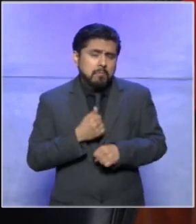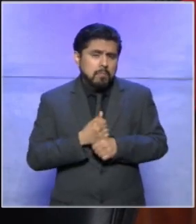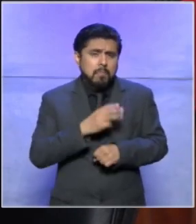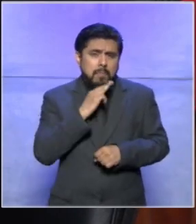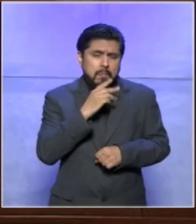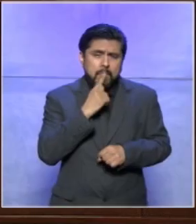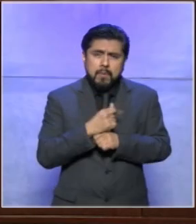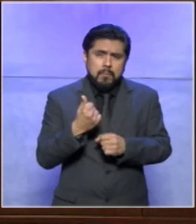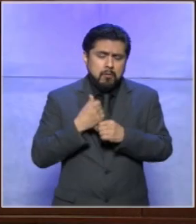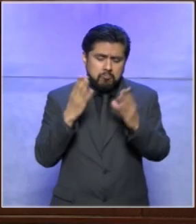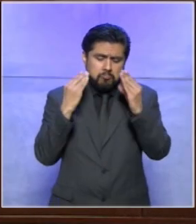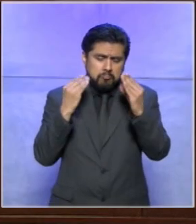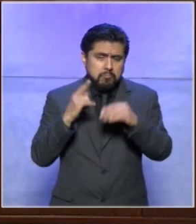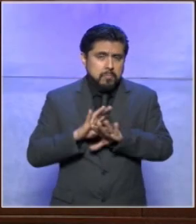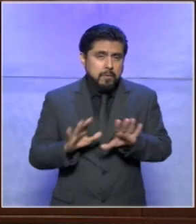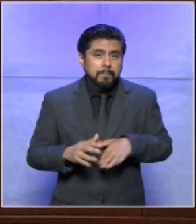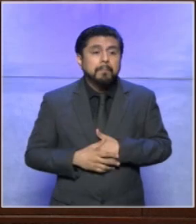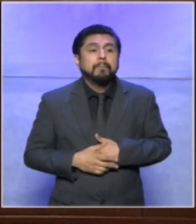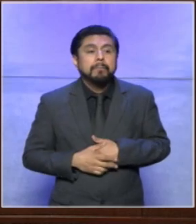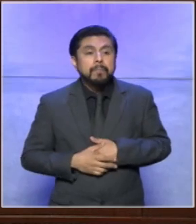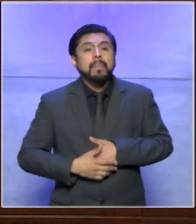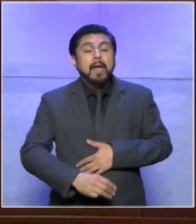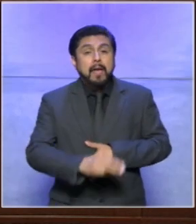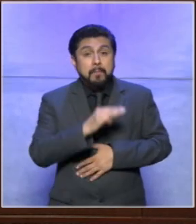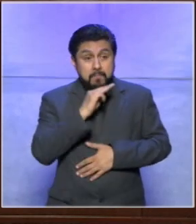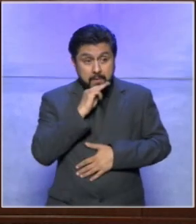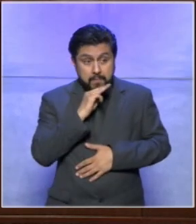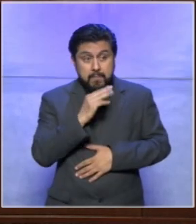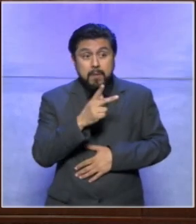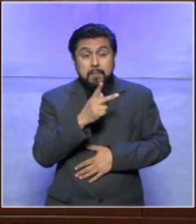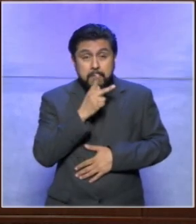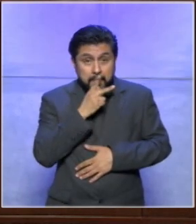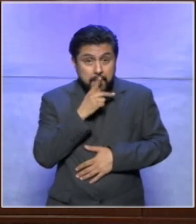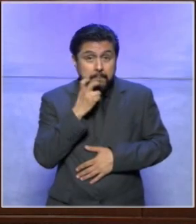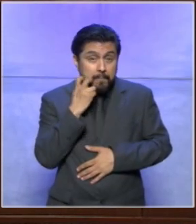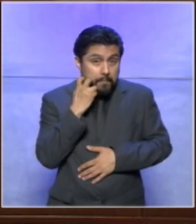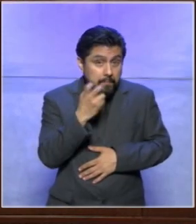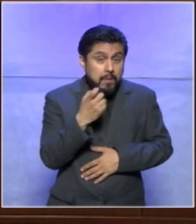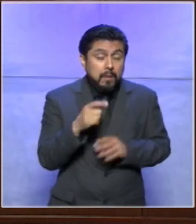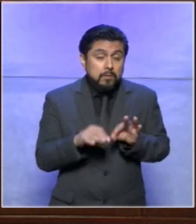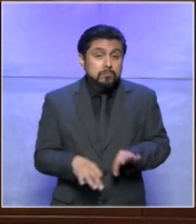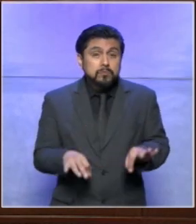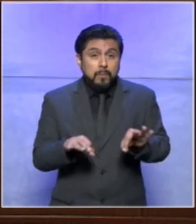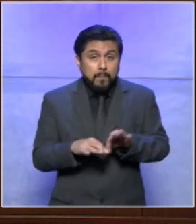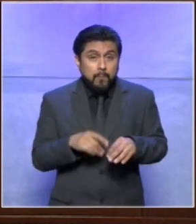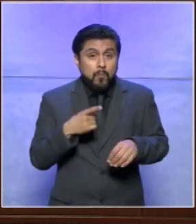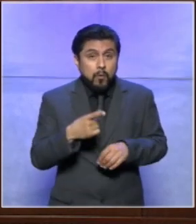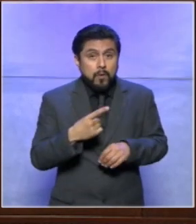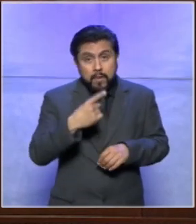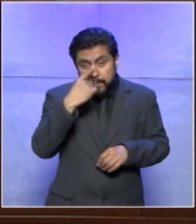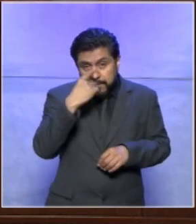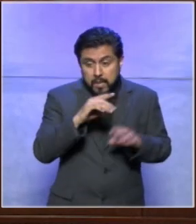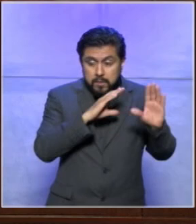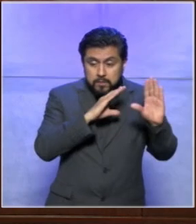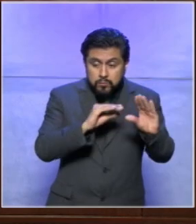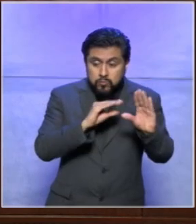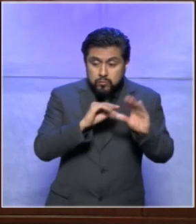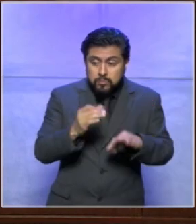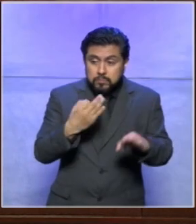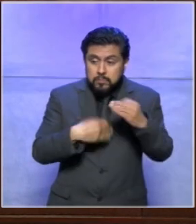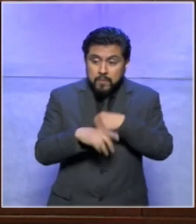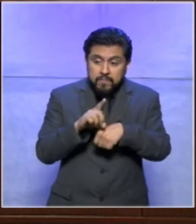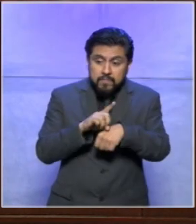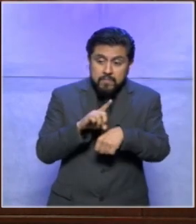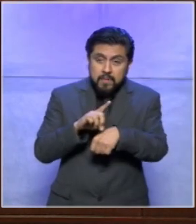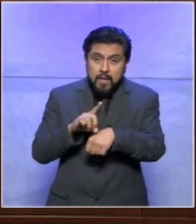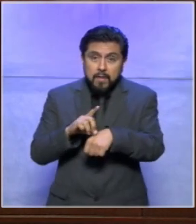de la igualdad y es que los papás las mamás contribuyen contribuyen a este bueno pues este aprendizaje diario